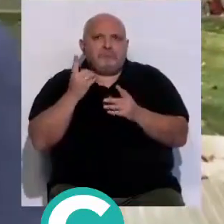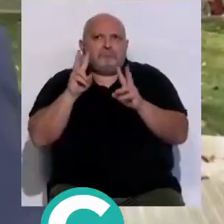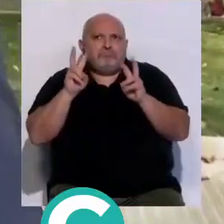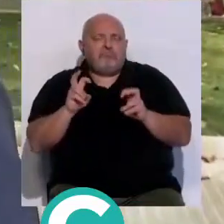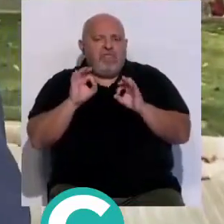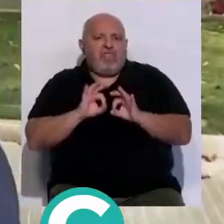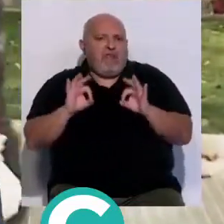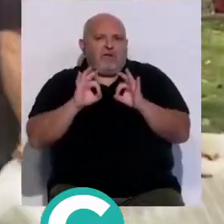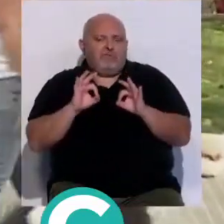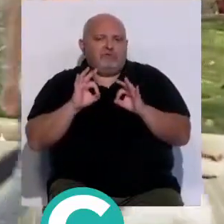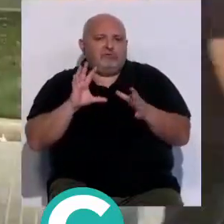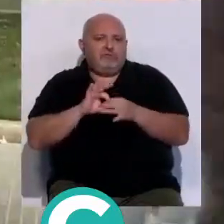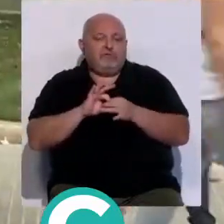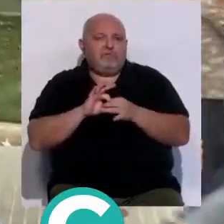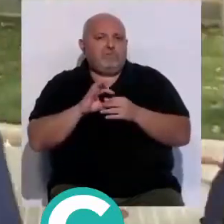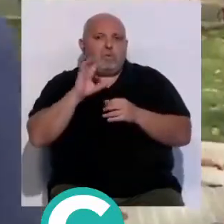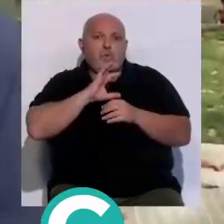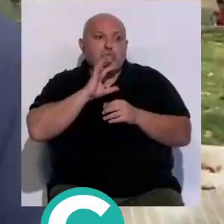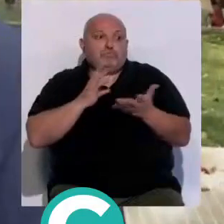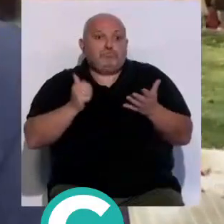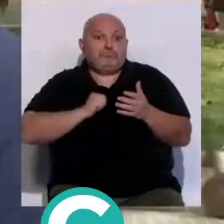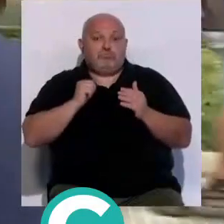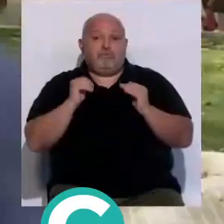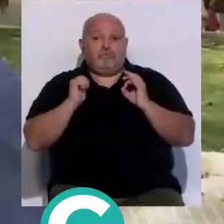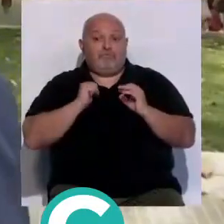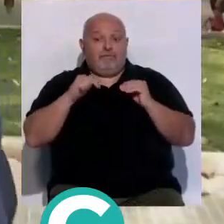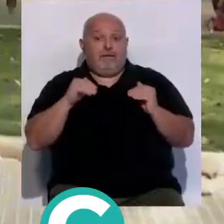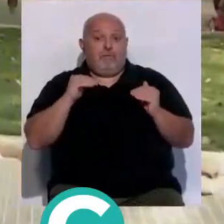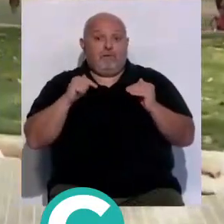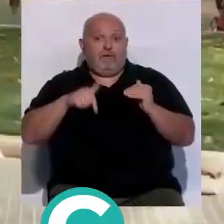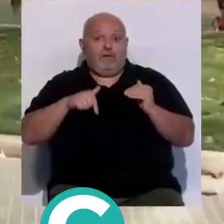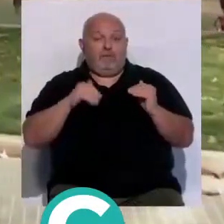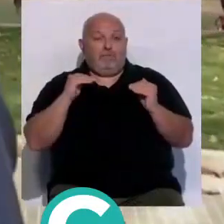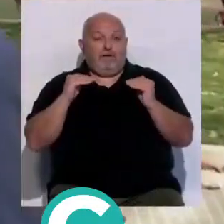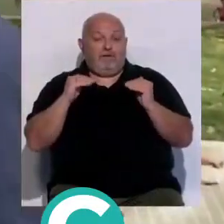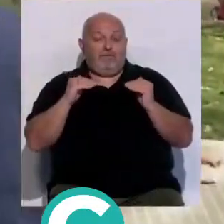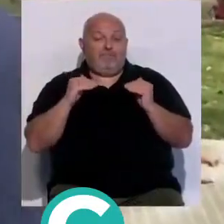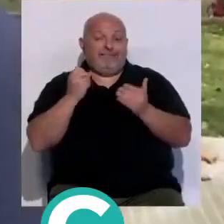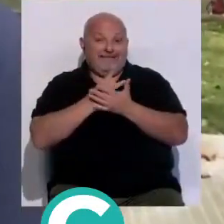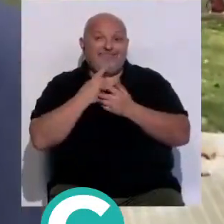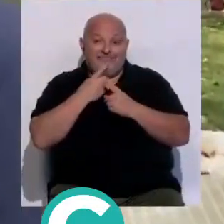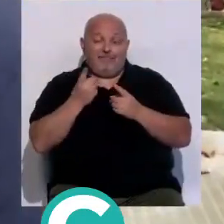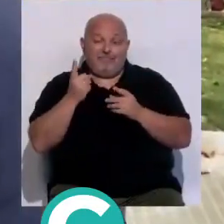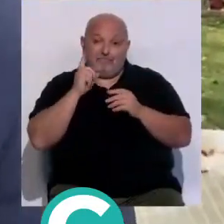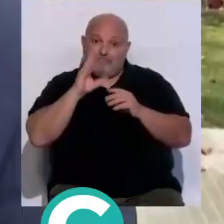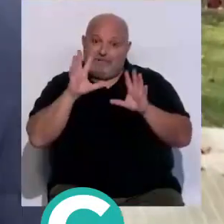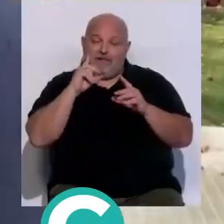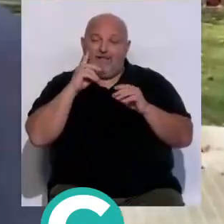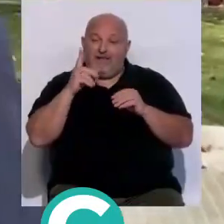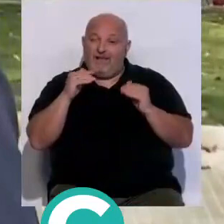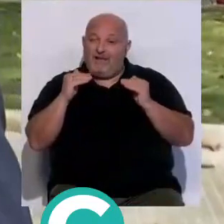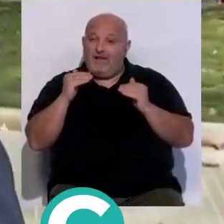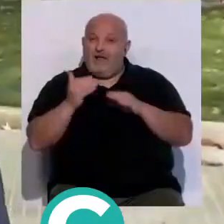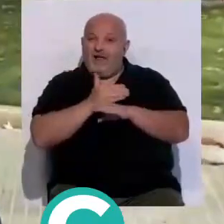inconveniente al respecto es muy curioso que precisamente sea en este periodo e insisto en este periodo